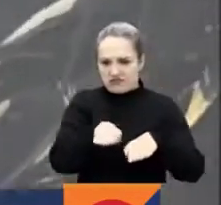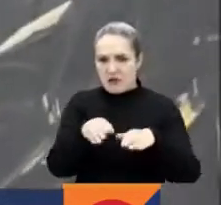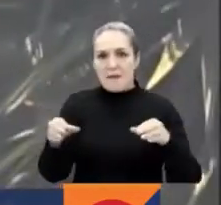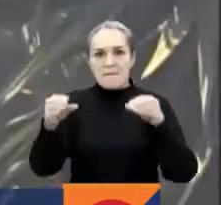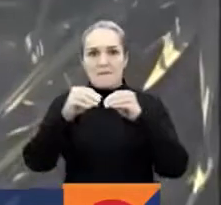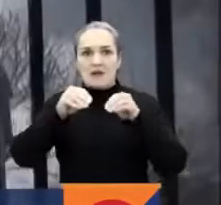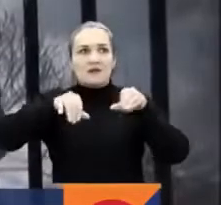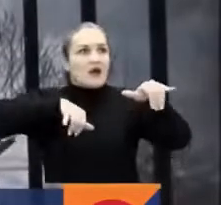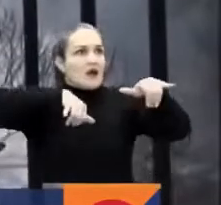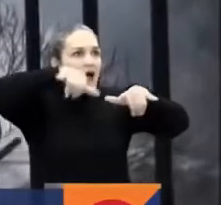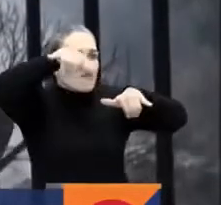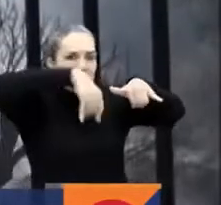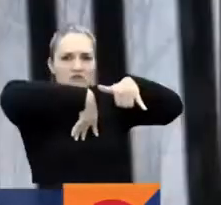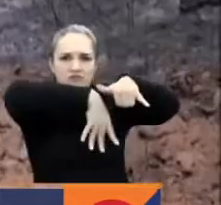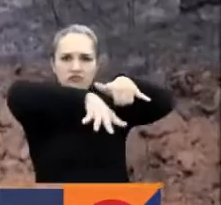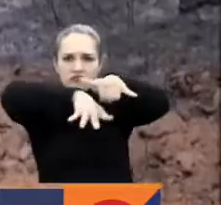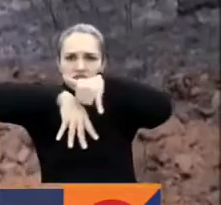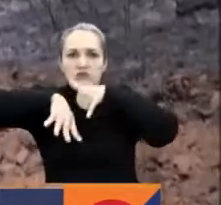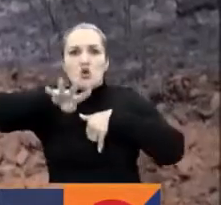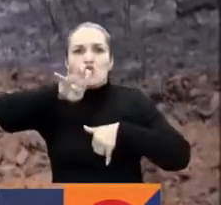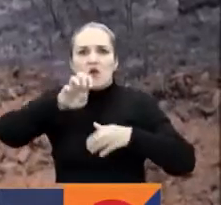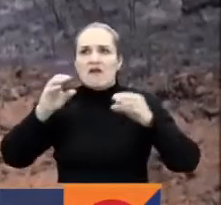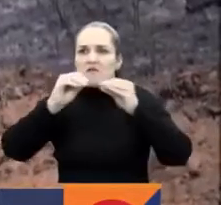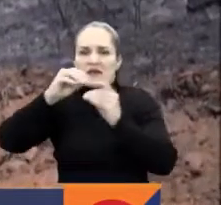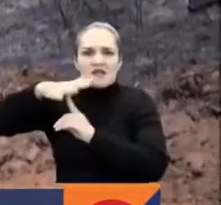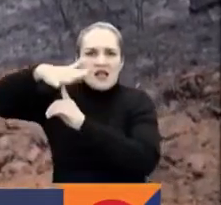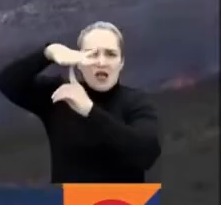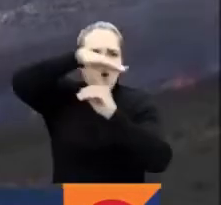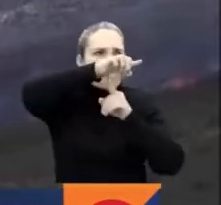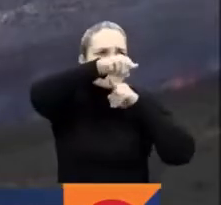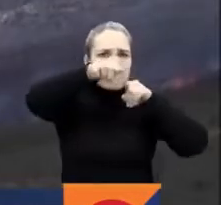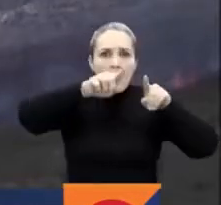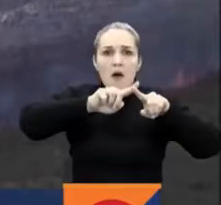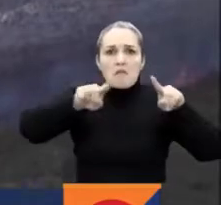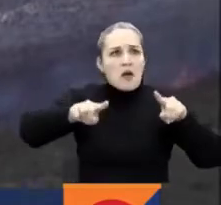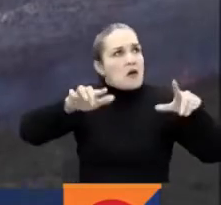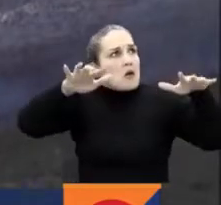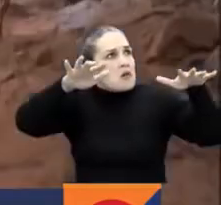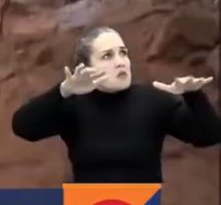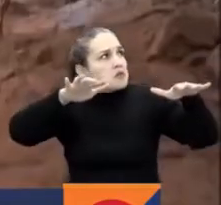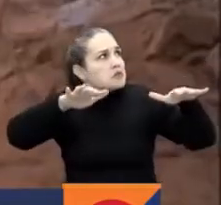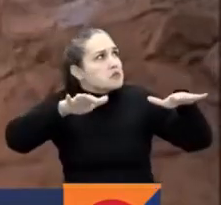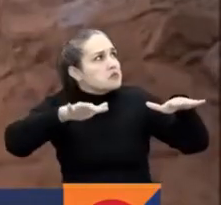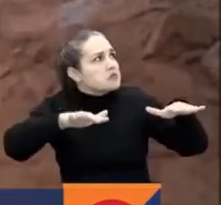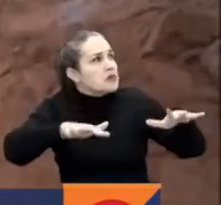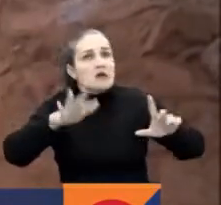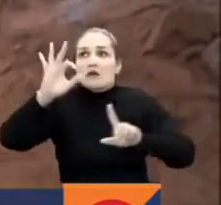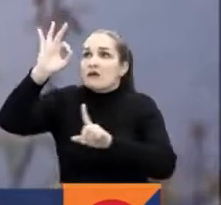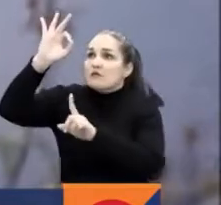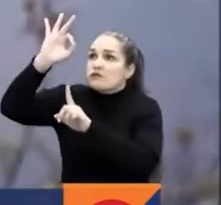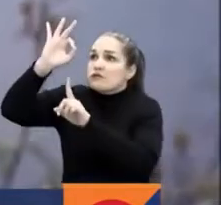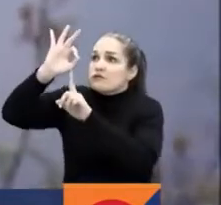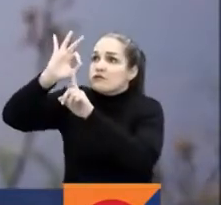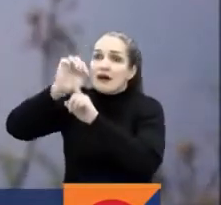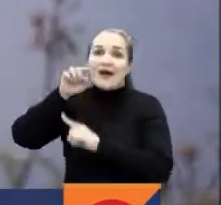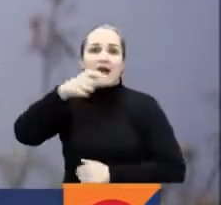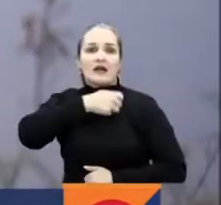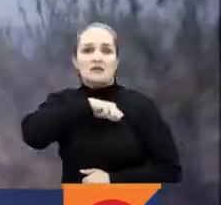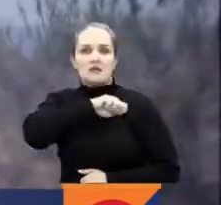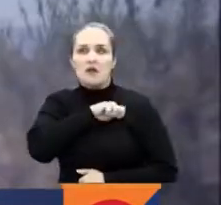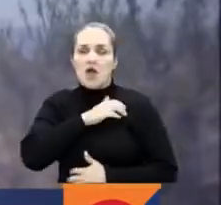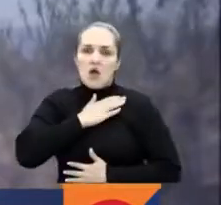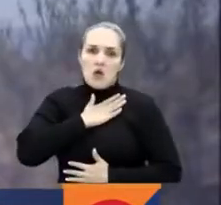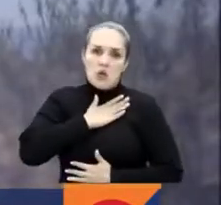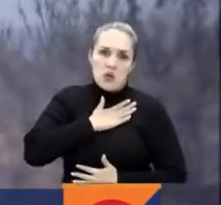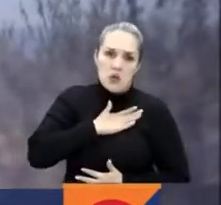enfrentarlo. Pero, a pesar de su violencia, la ola amaina su pisada. La leve disminución térmica, por lo menos en España, concentra